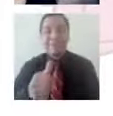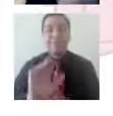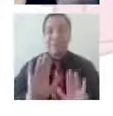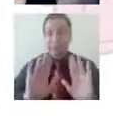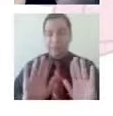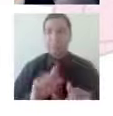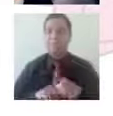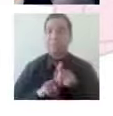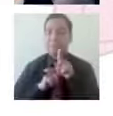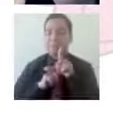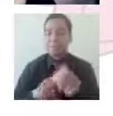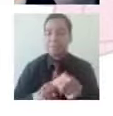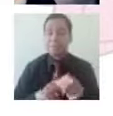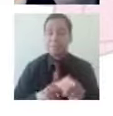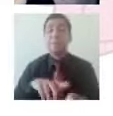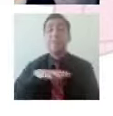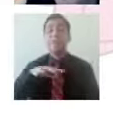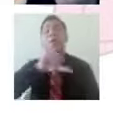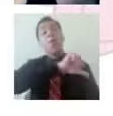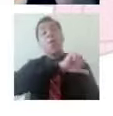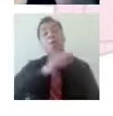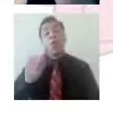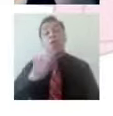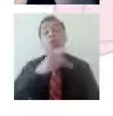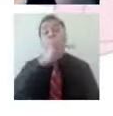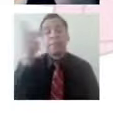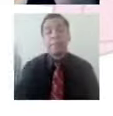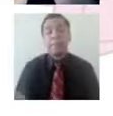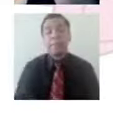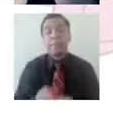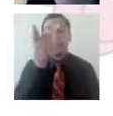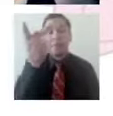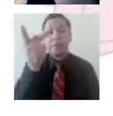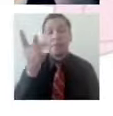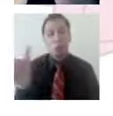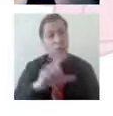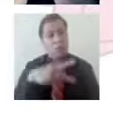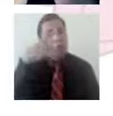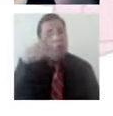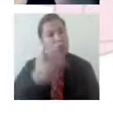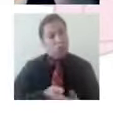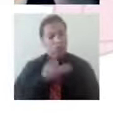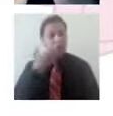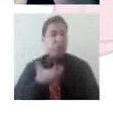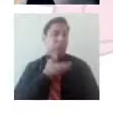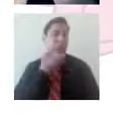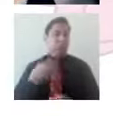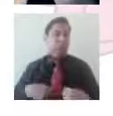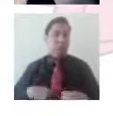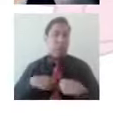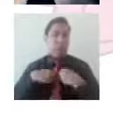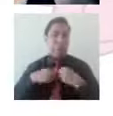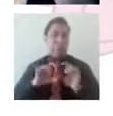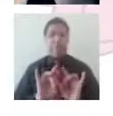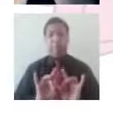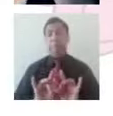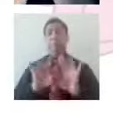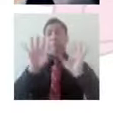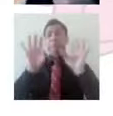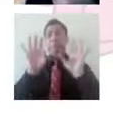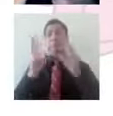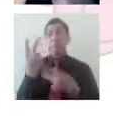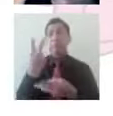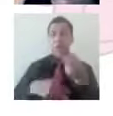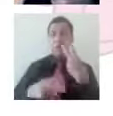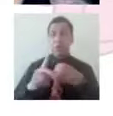Aquí hay otra pregunta que les comparto. Cuando en tu vida cotidiana se te presenta en alguna situación problema, ¿cuáles son tus